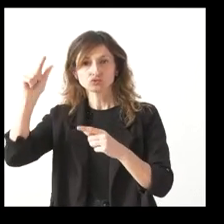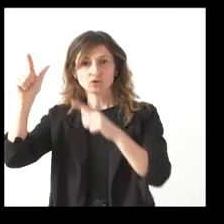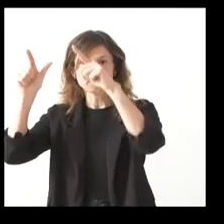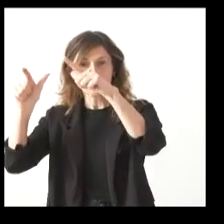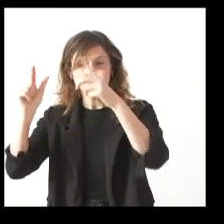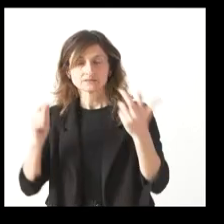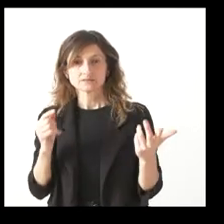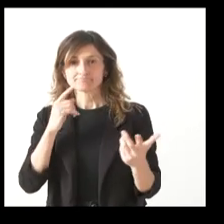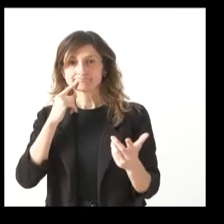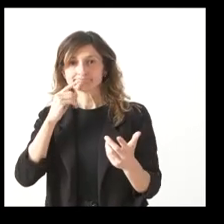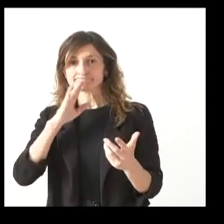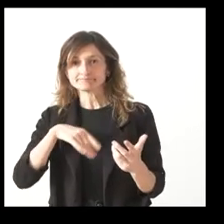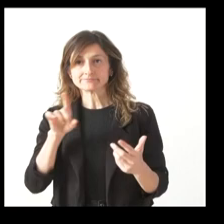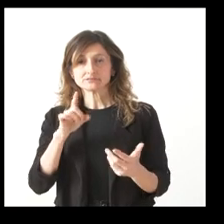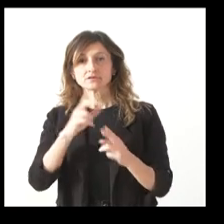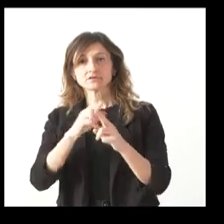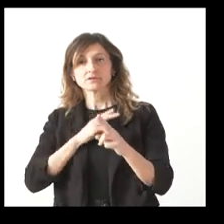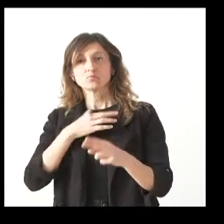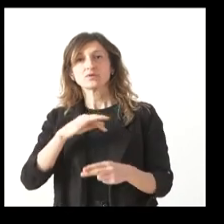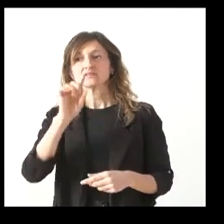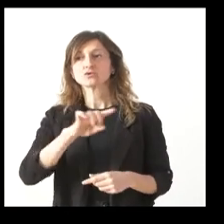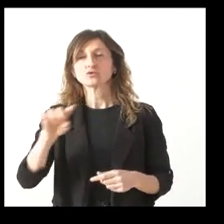nos puede responder a esto.